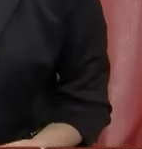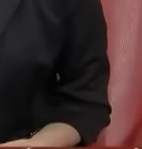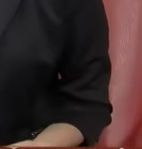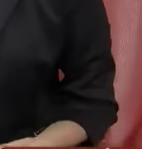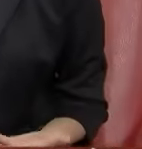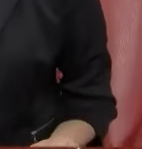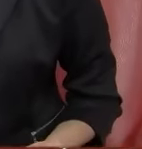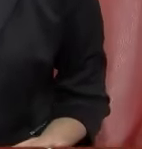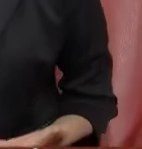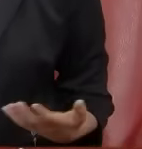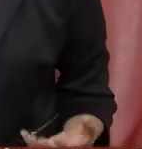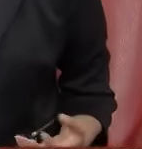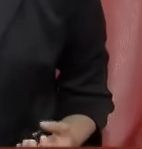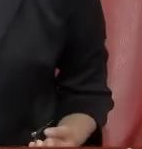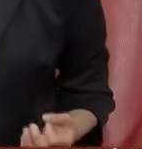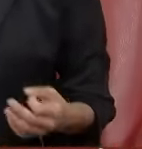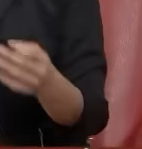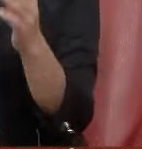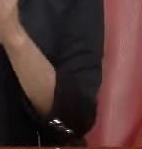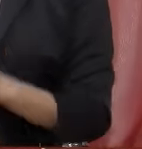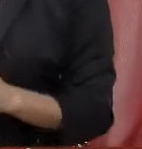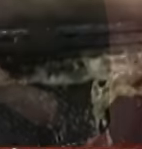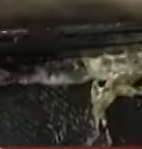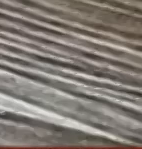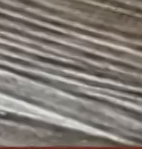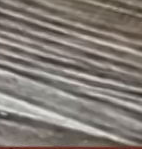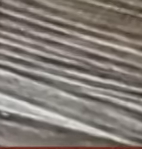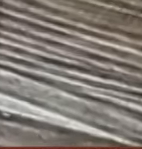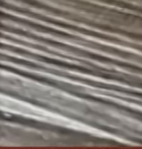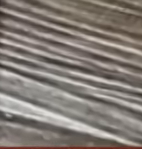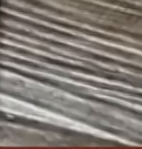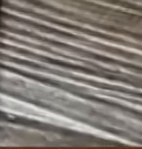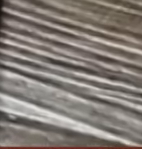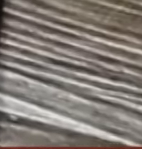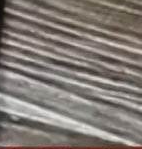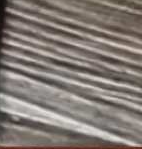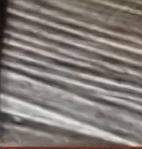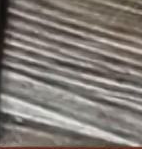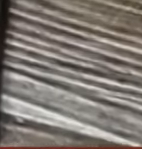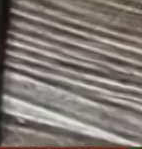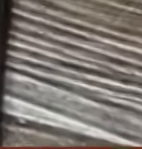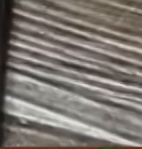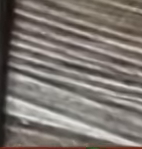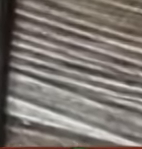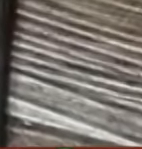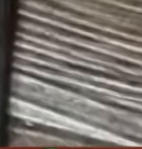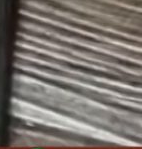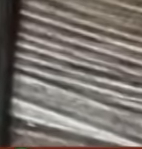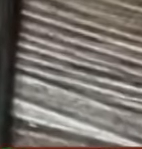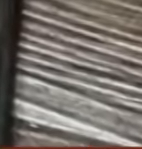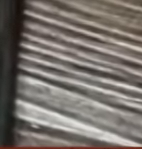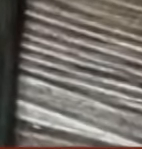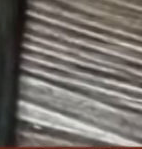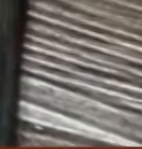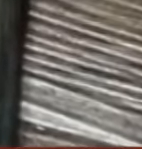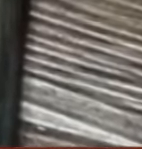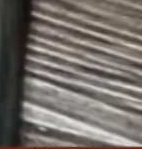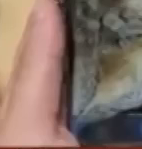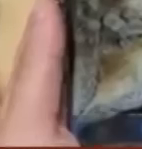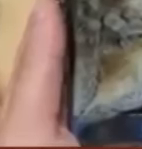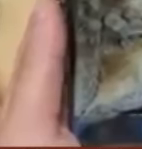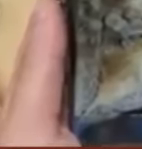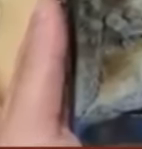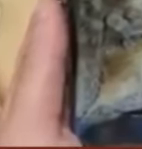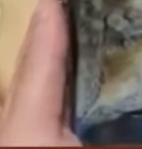importantes de gadgets en el mundo Y es que tomó la decisión de bloquear las ventas del Galaxy Note 7 Además de